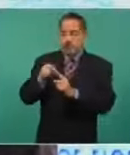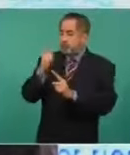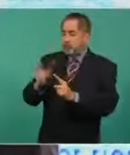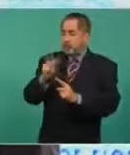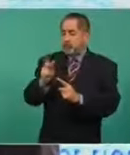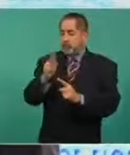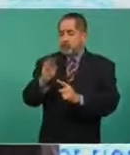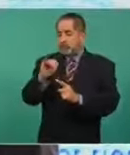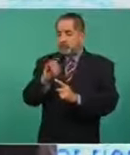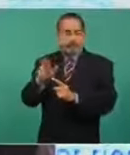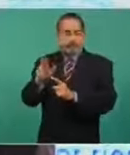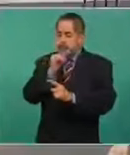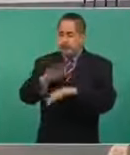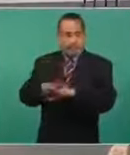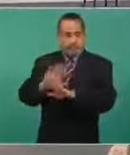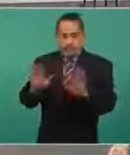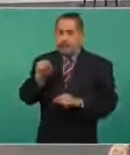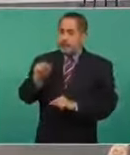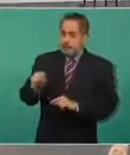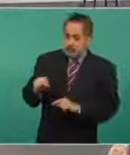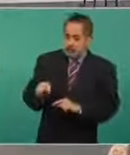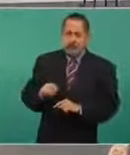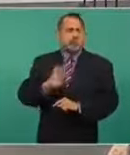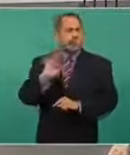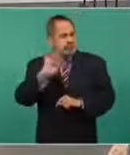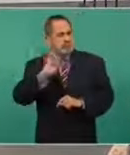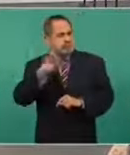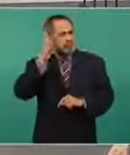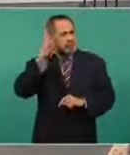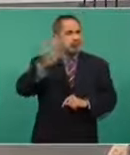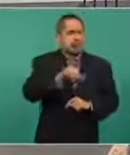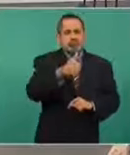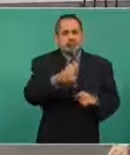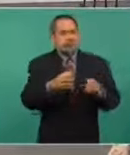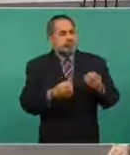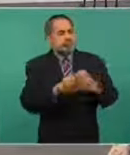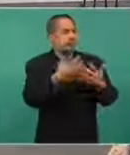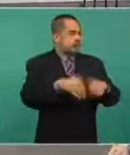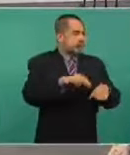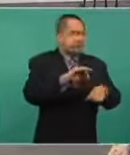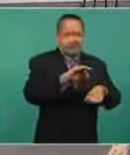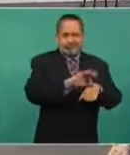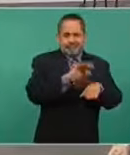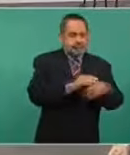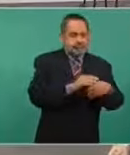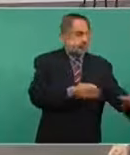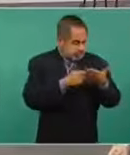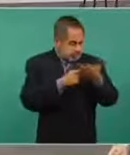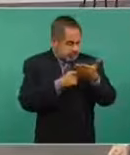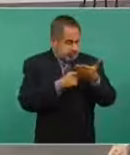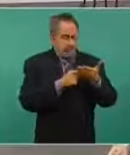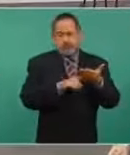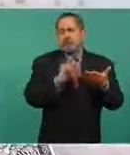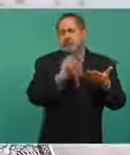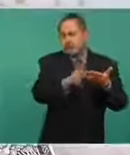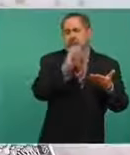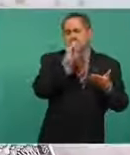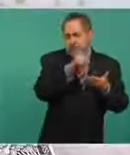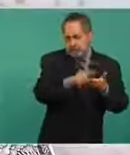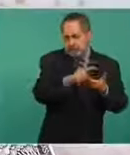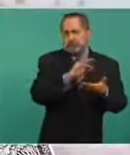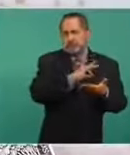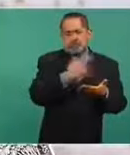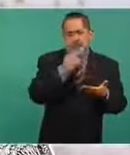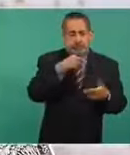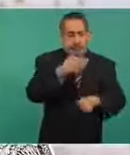No se descarta que otras compañías farmacéuticas en su momento presenten también sus expedientes y demuestren que las vacunas también pueden